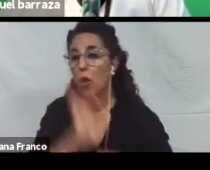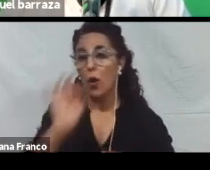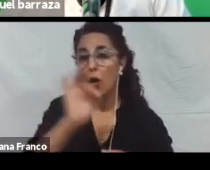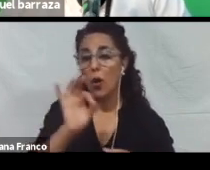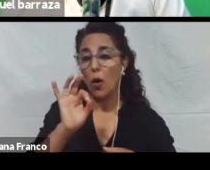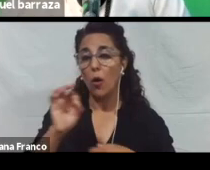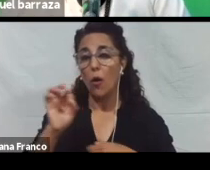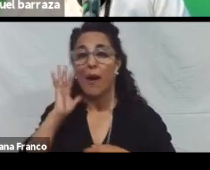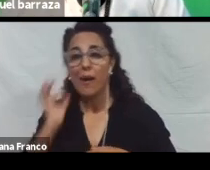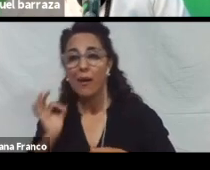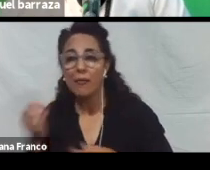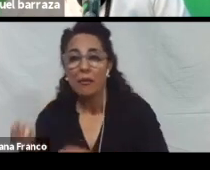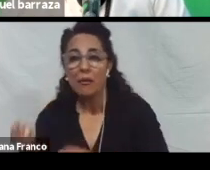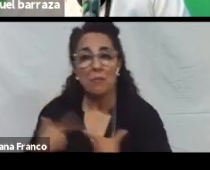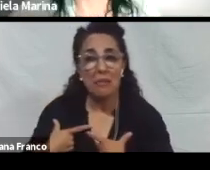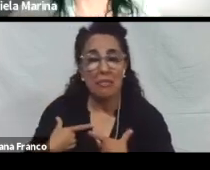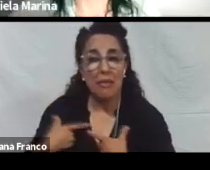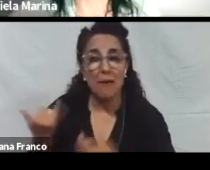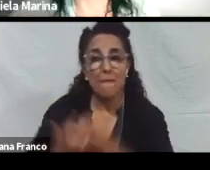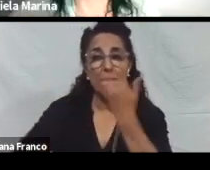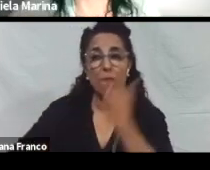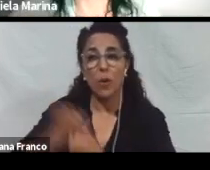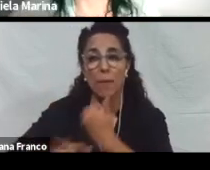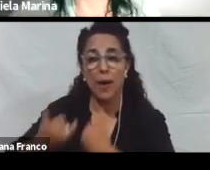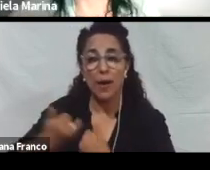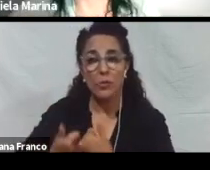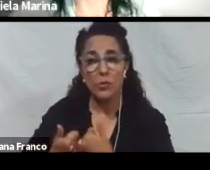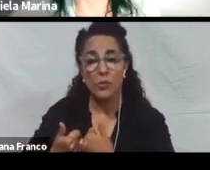generar. Esa información. Esa descripción. Para esa imagen.